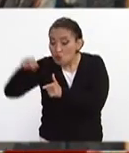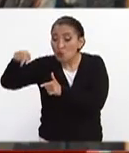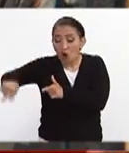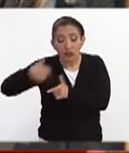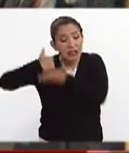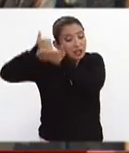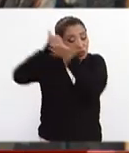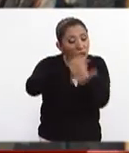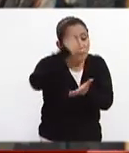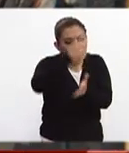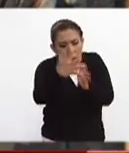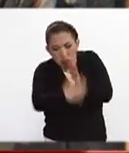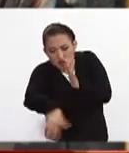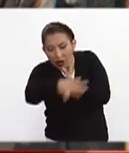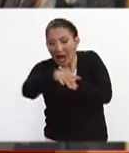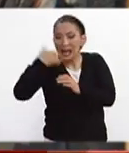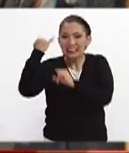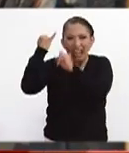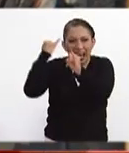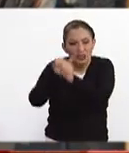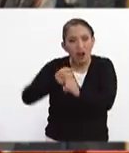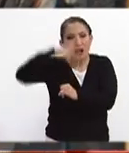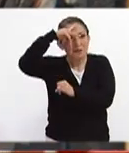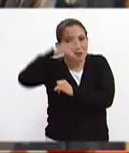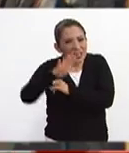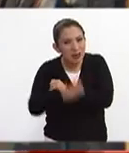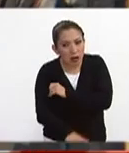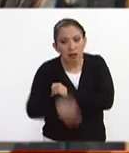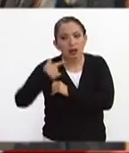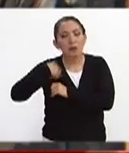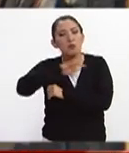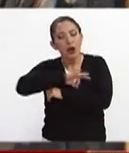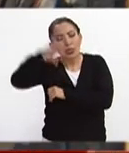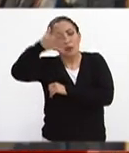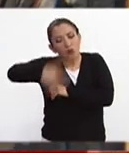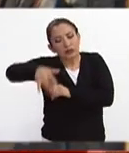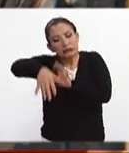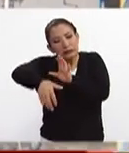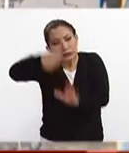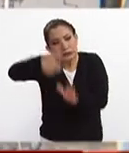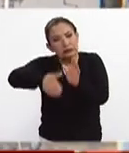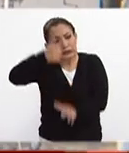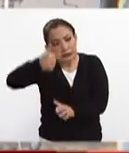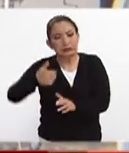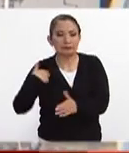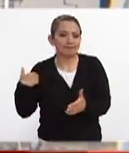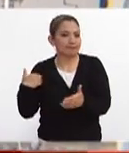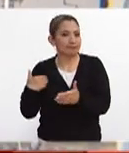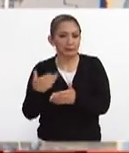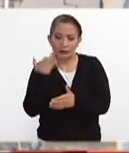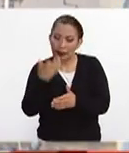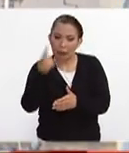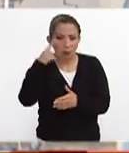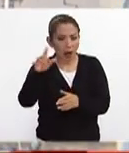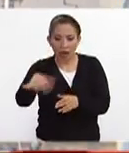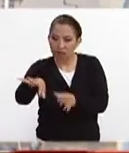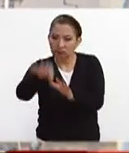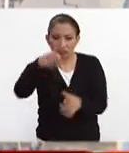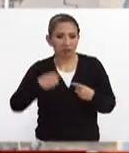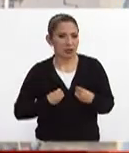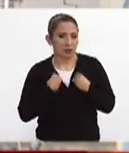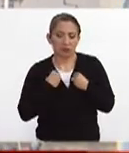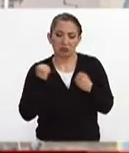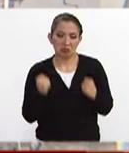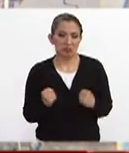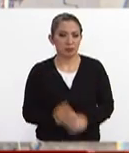operando, en este caso tanto nacionales como ahora en el apoyo internacional, puedan mejorar al 100% en estos últimos momentos para localizar a las